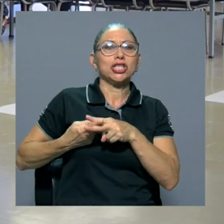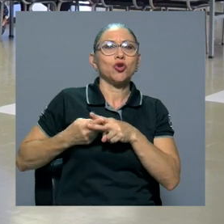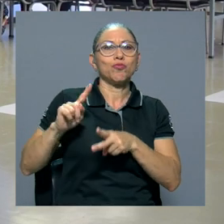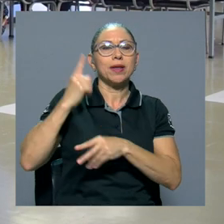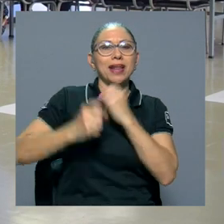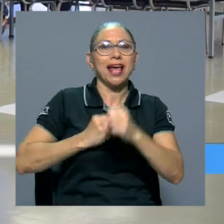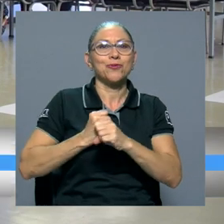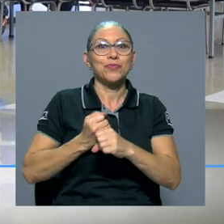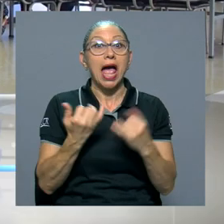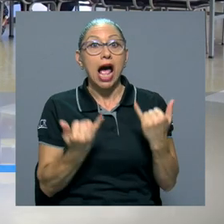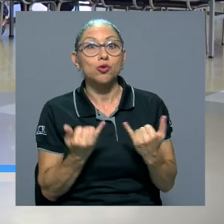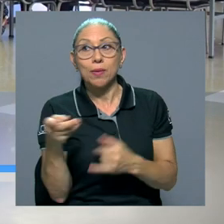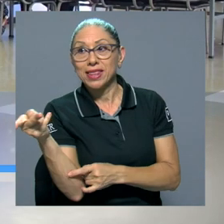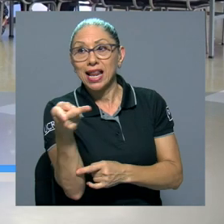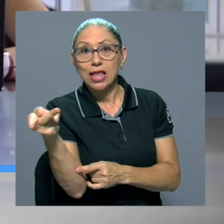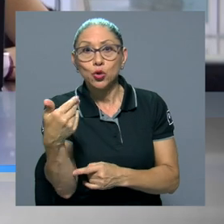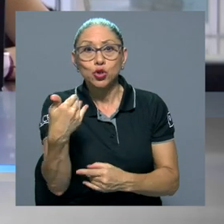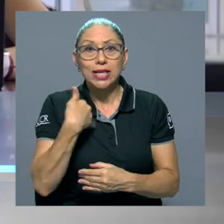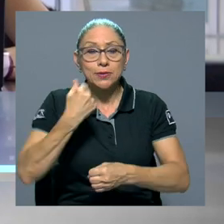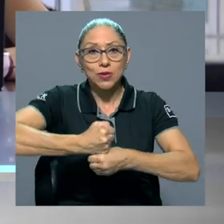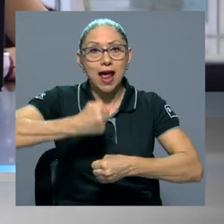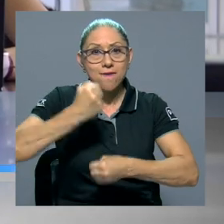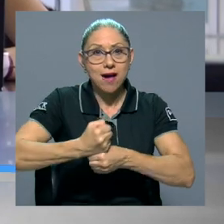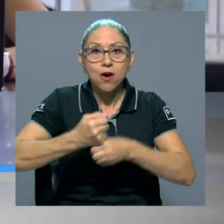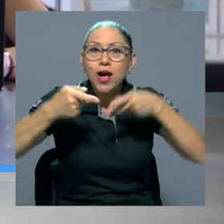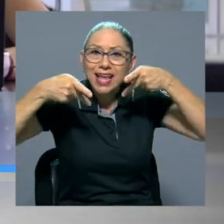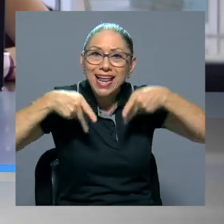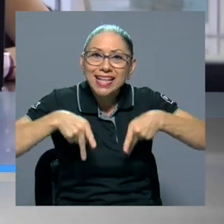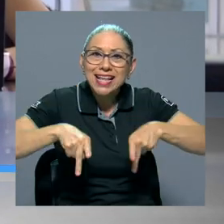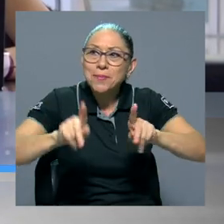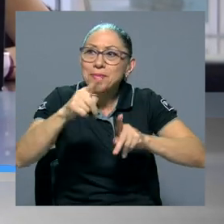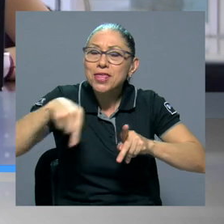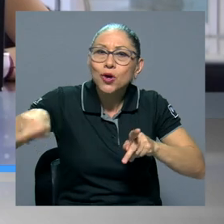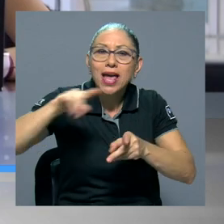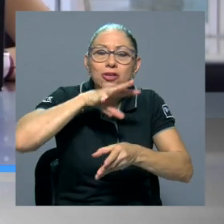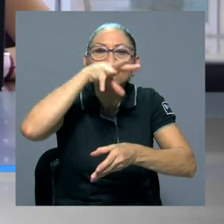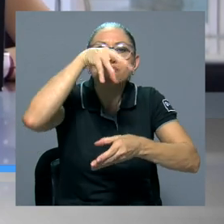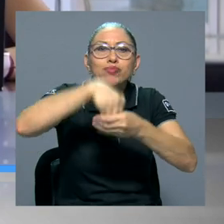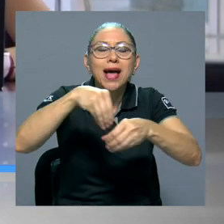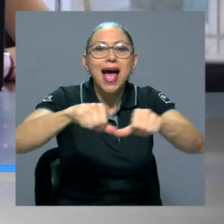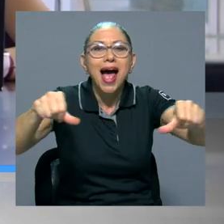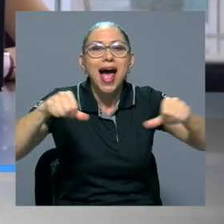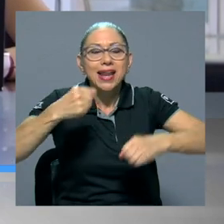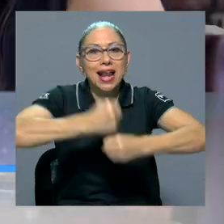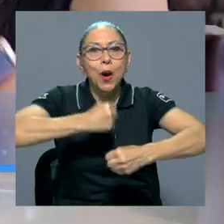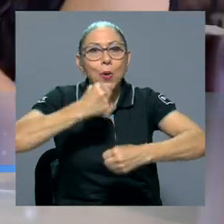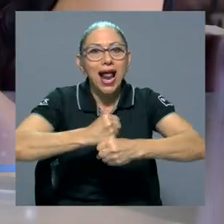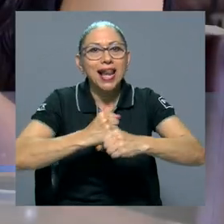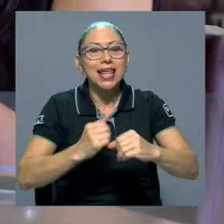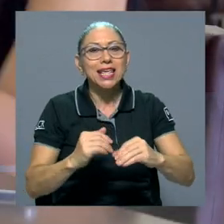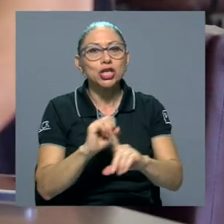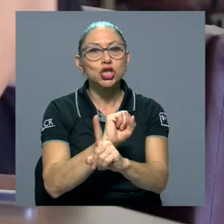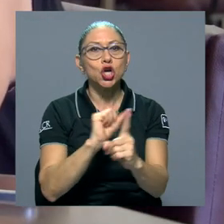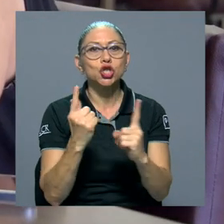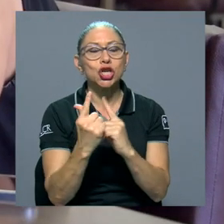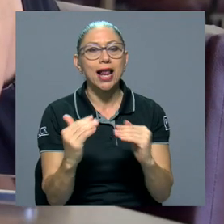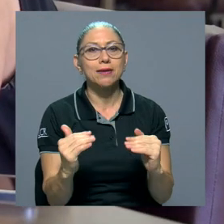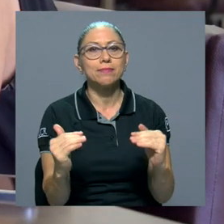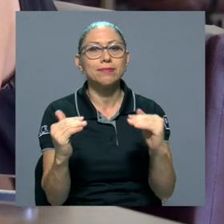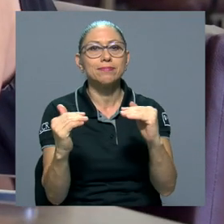Actualmente, las dos gozan de un empleo que les ha permitido insertarse en el mercado laboral y ascender